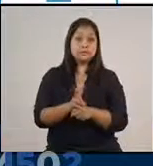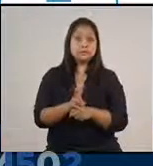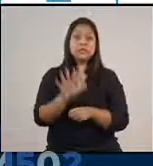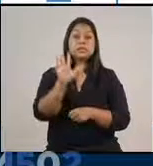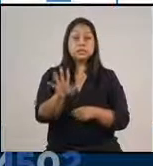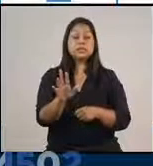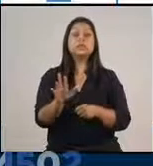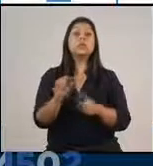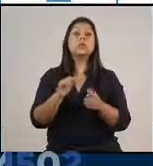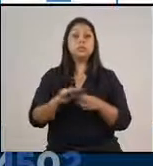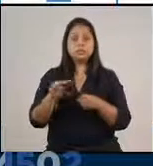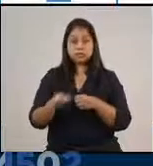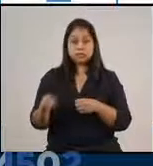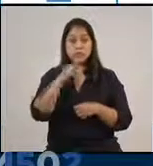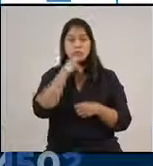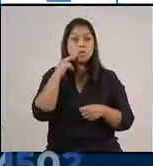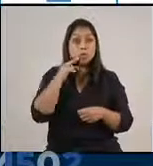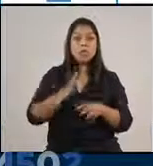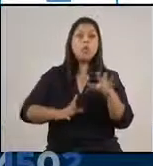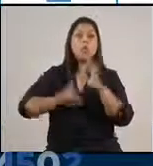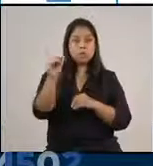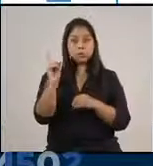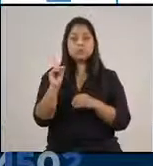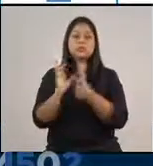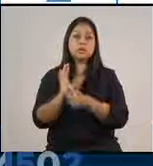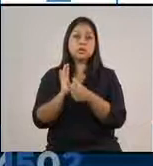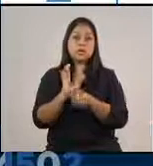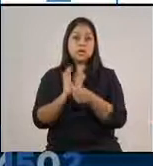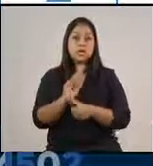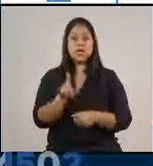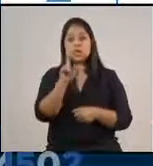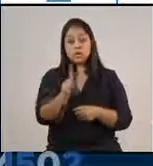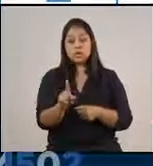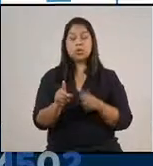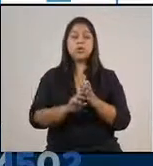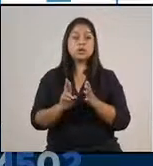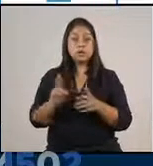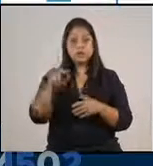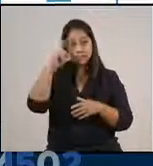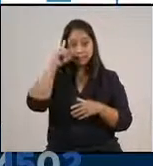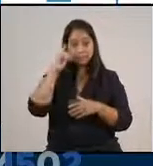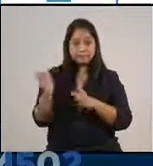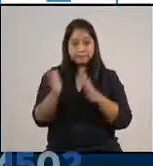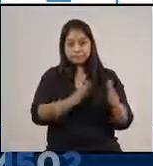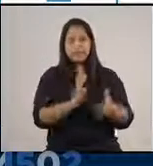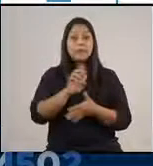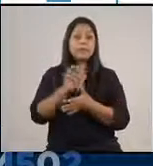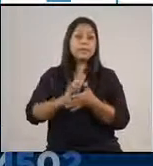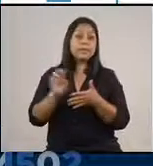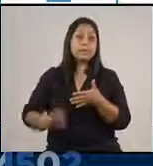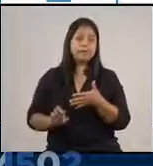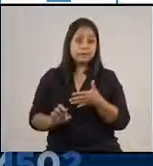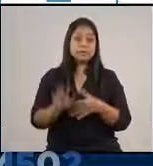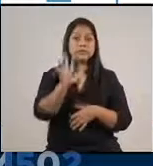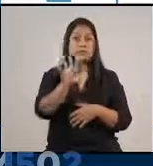municipios en alerta roja, 11 en alerta anaranjada y 1 en alerta amarilla. De Petén, 5 municipios en